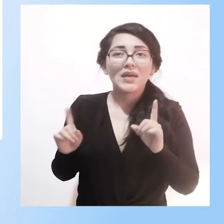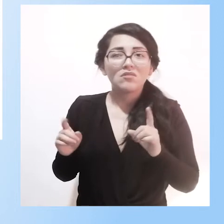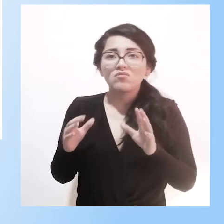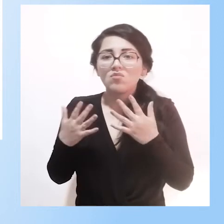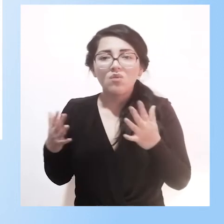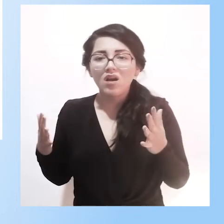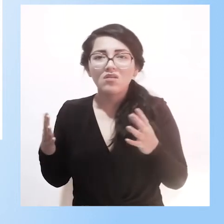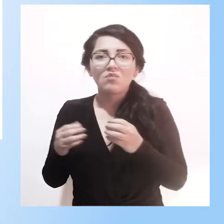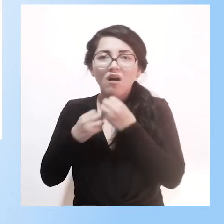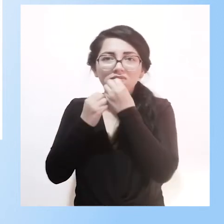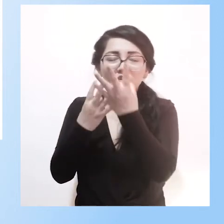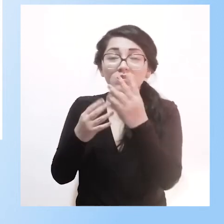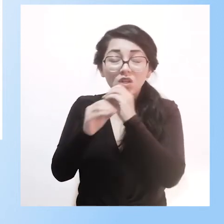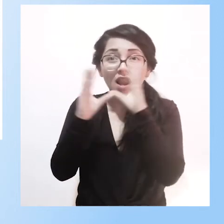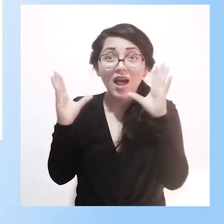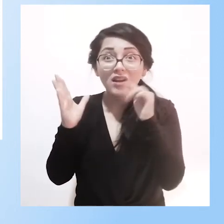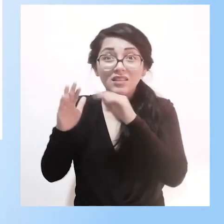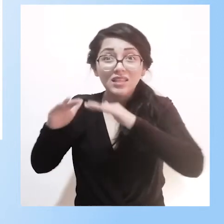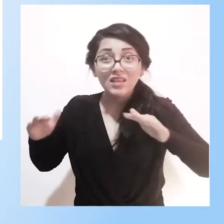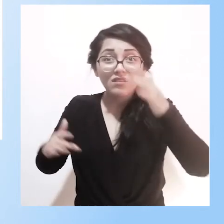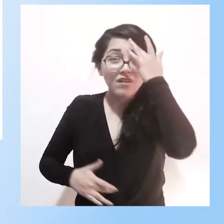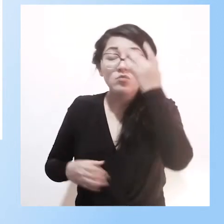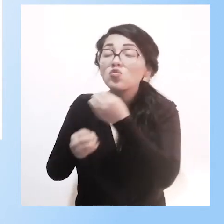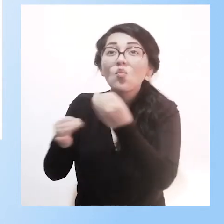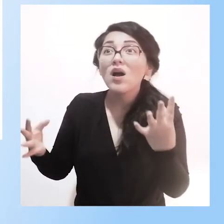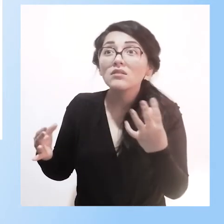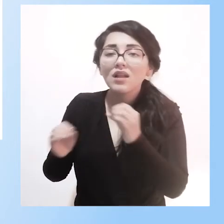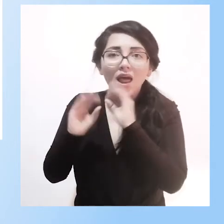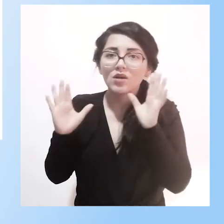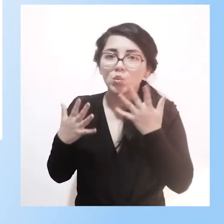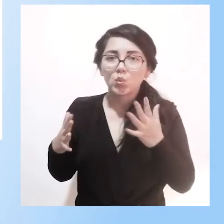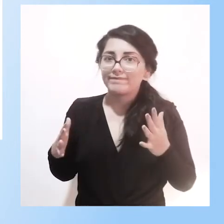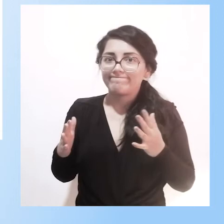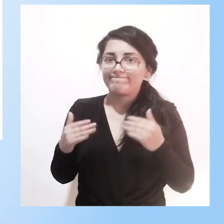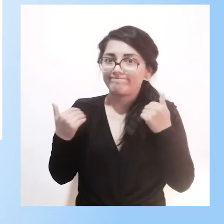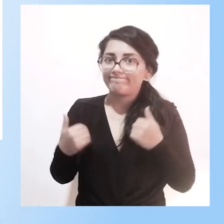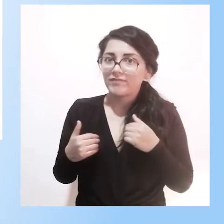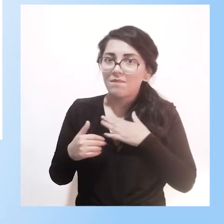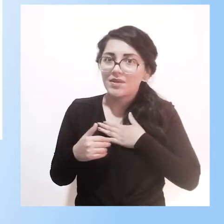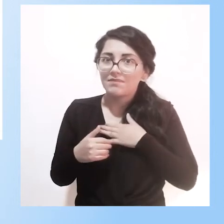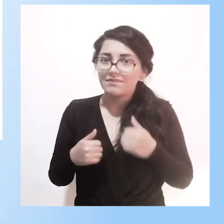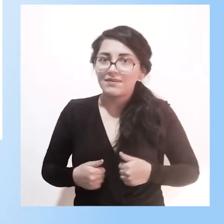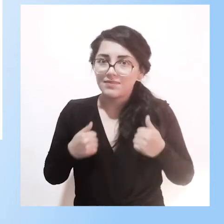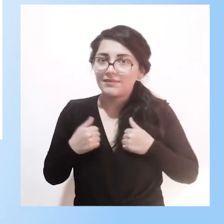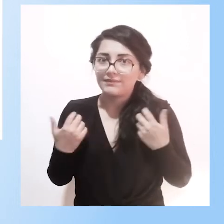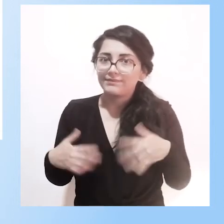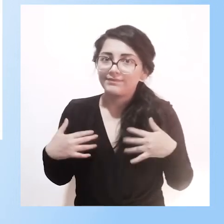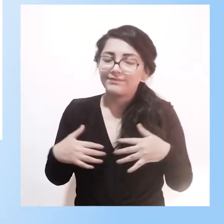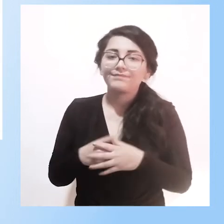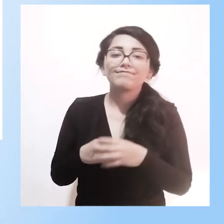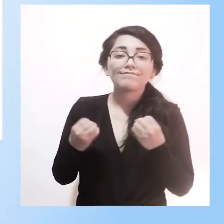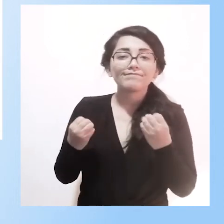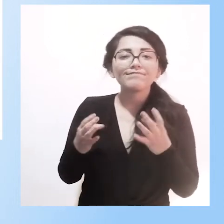hay que se puede asesorar con la sala hospitalaria. Entonces, como les diría, como les